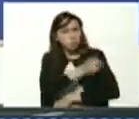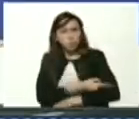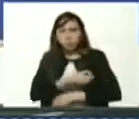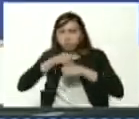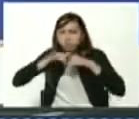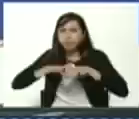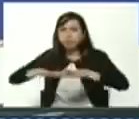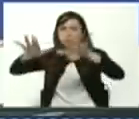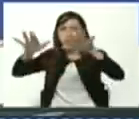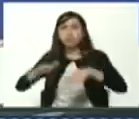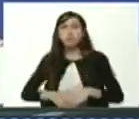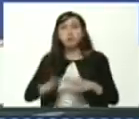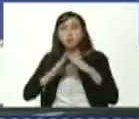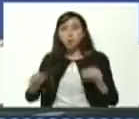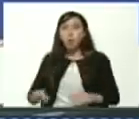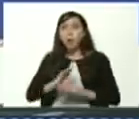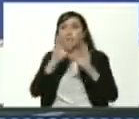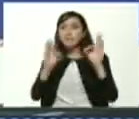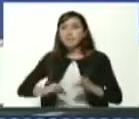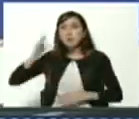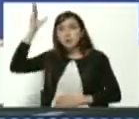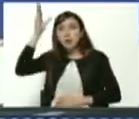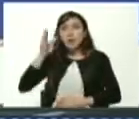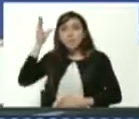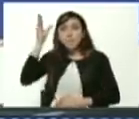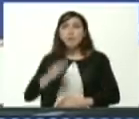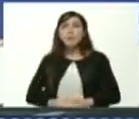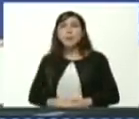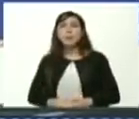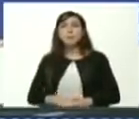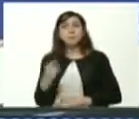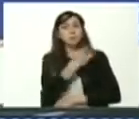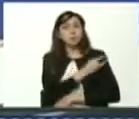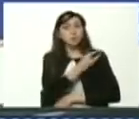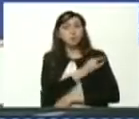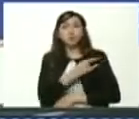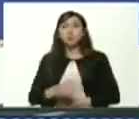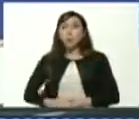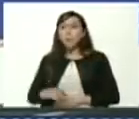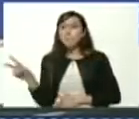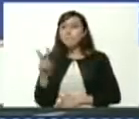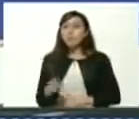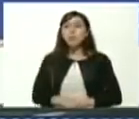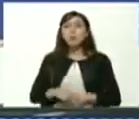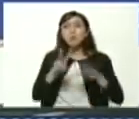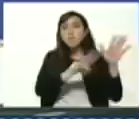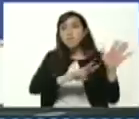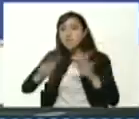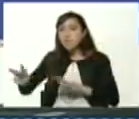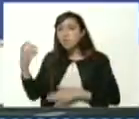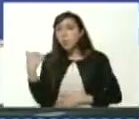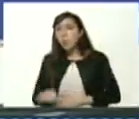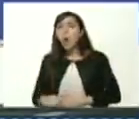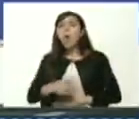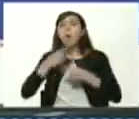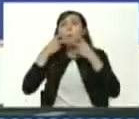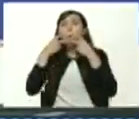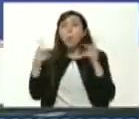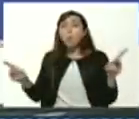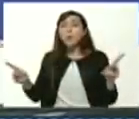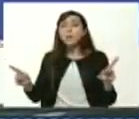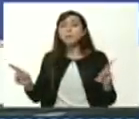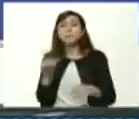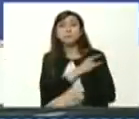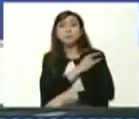expandir la capacidad de la educación universitaria venezolana 72 universidades públicas